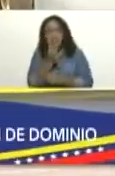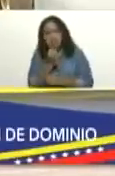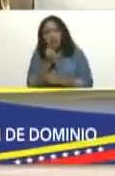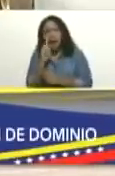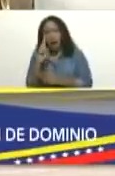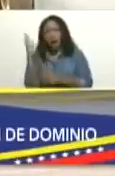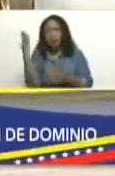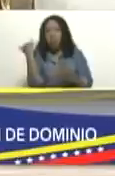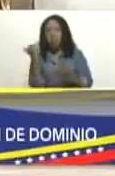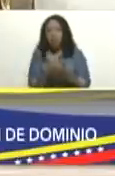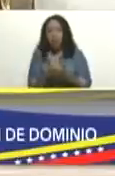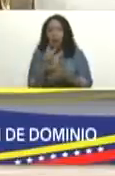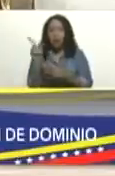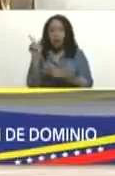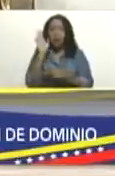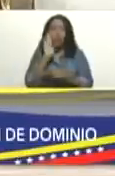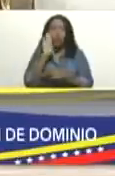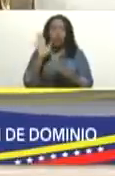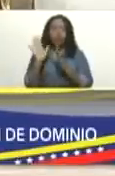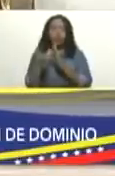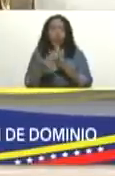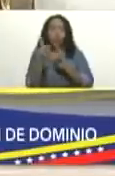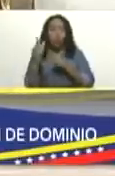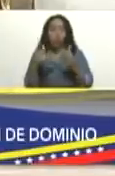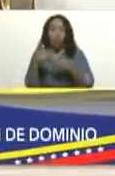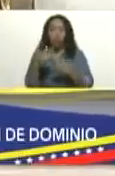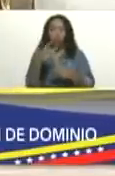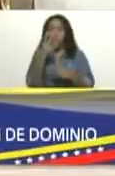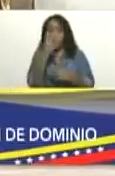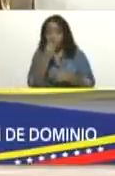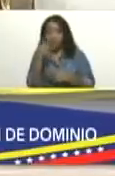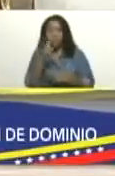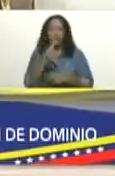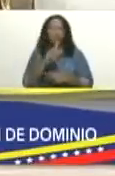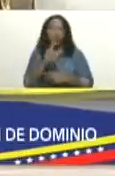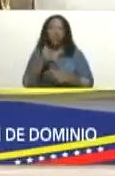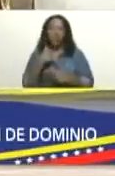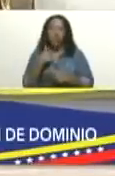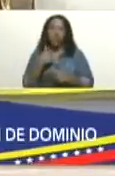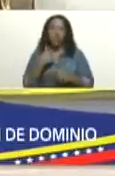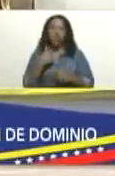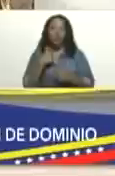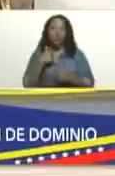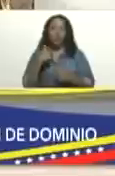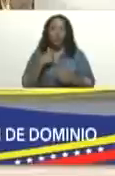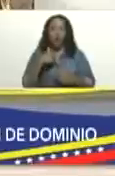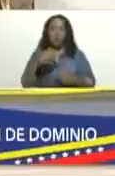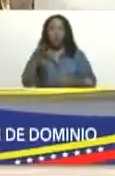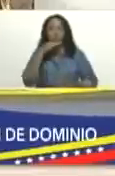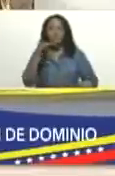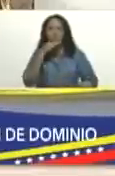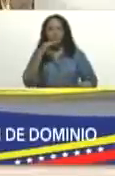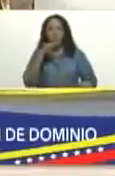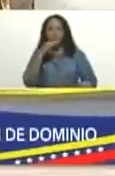traición de estos corruptos y de estos bandidos triste no yo lo que estoy es indignado